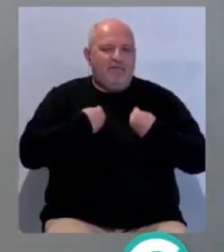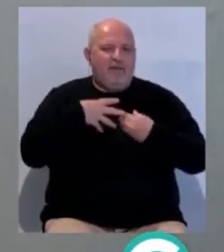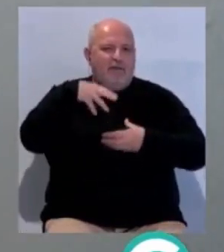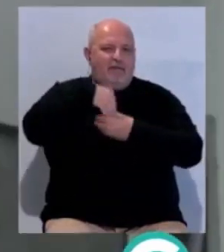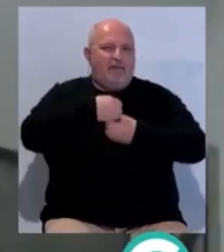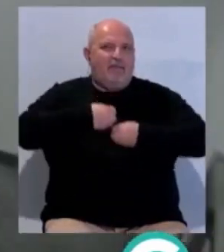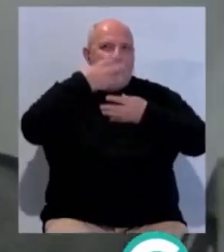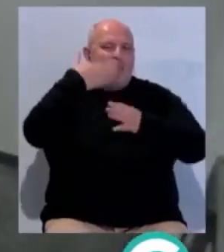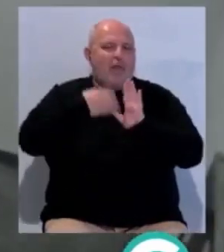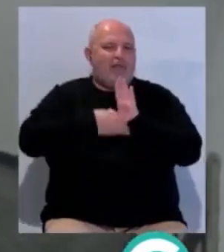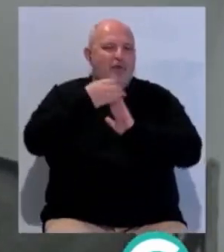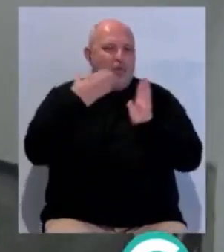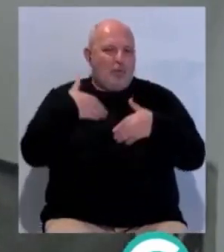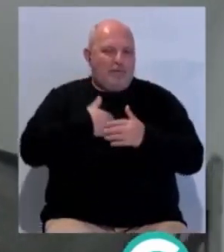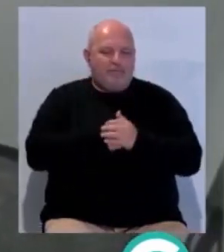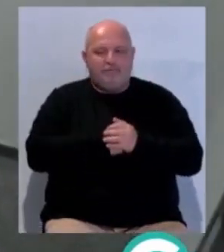en edificios sin ascensor.